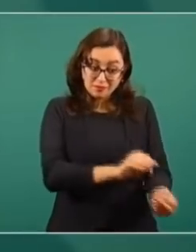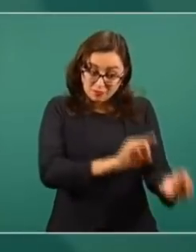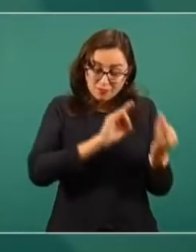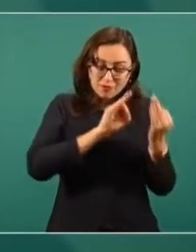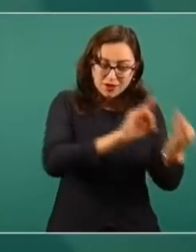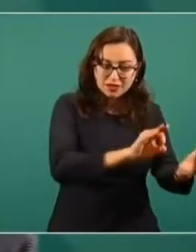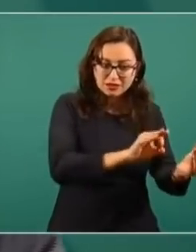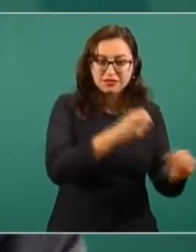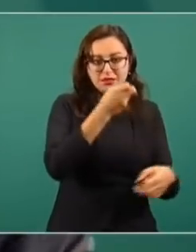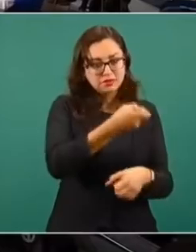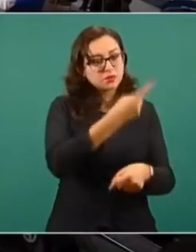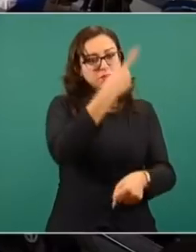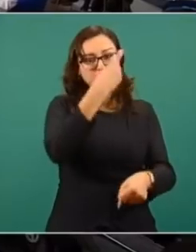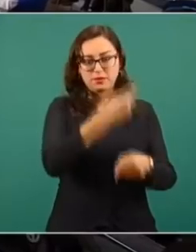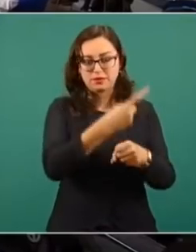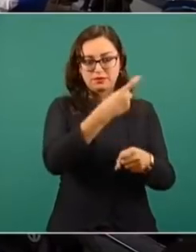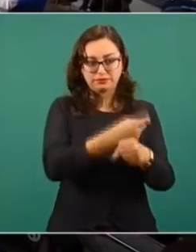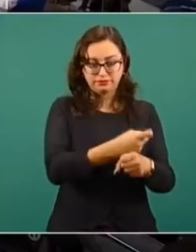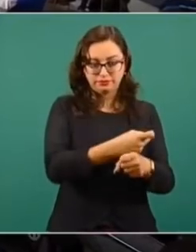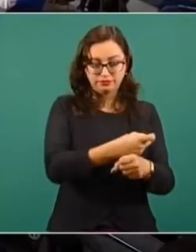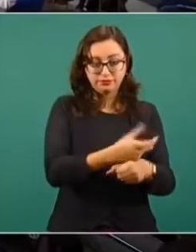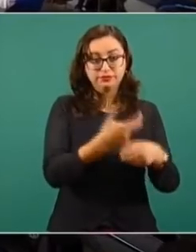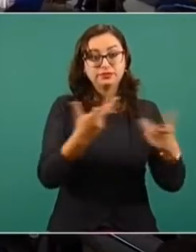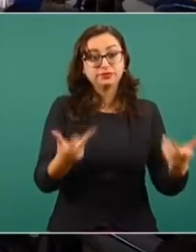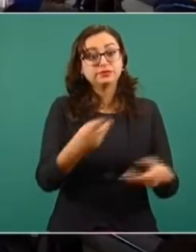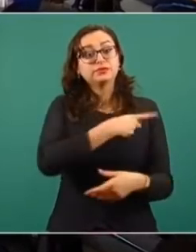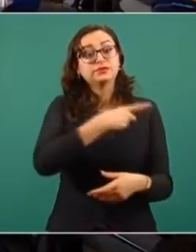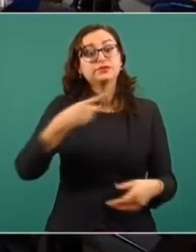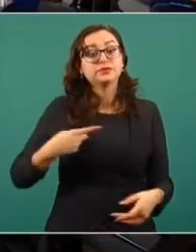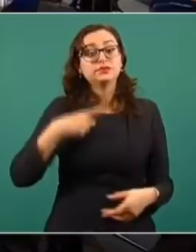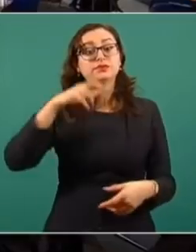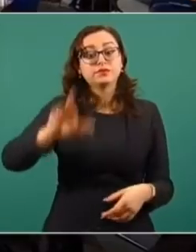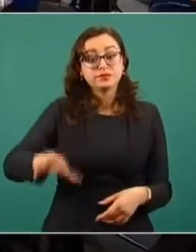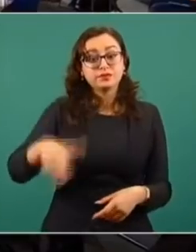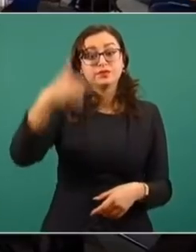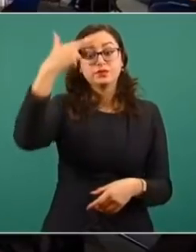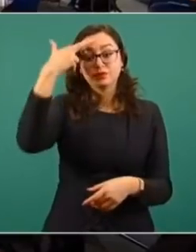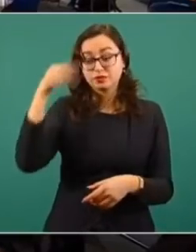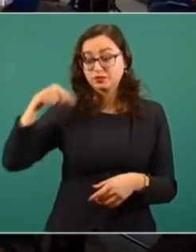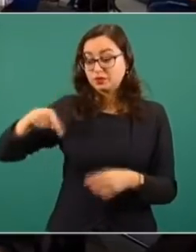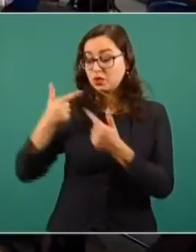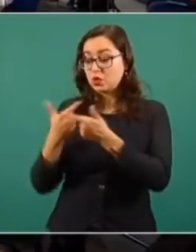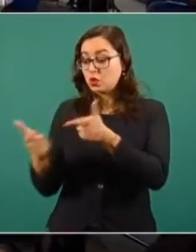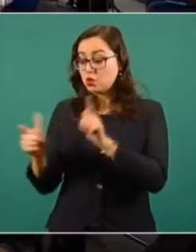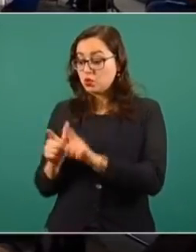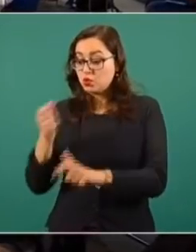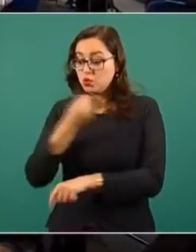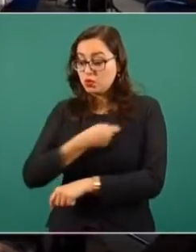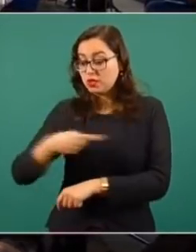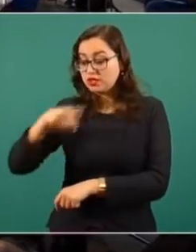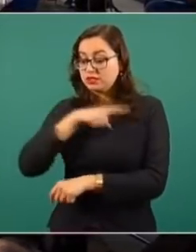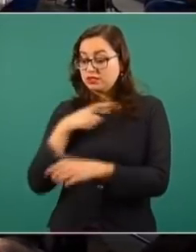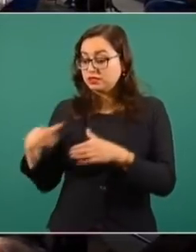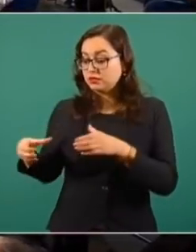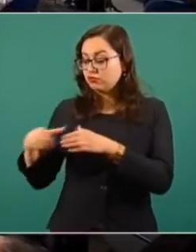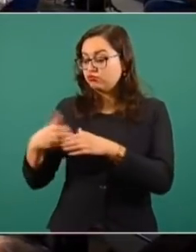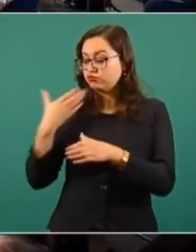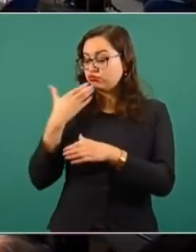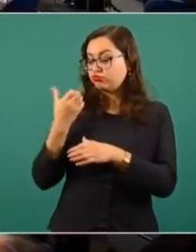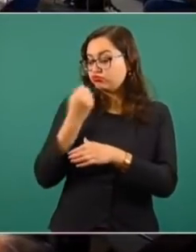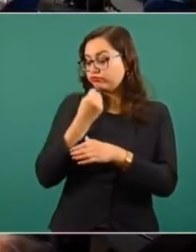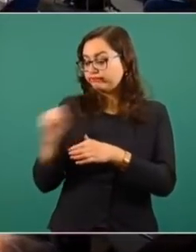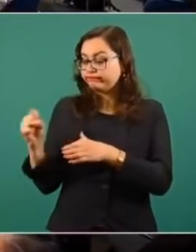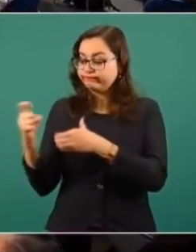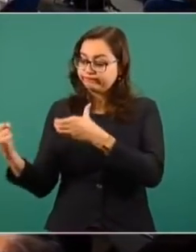estableció, de acuerdo al grupo técnico de salud, que conforman médicos